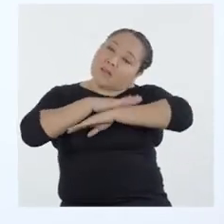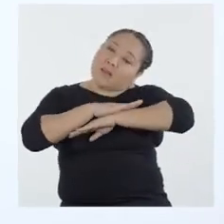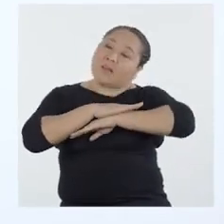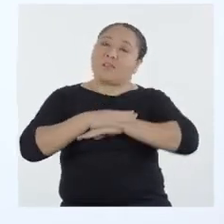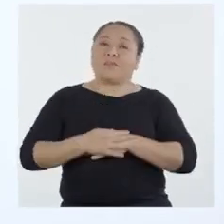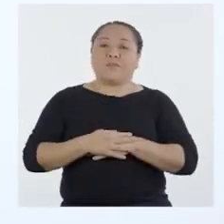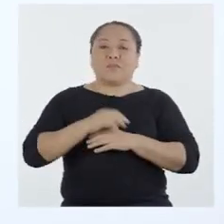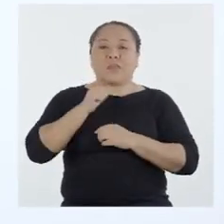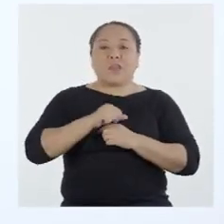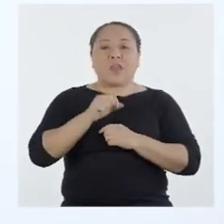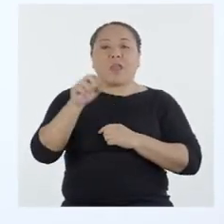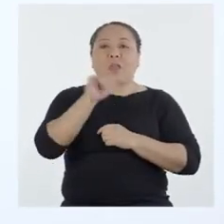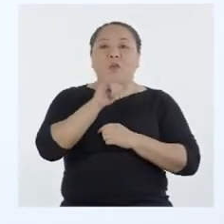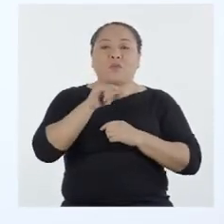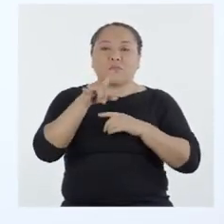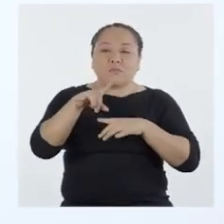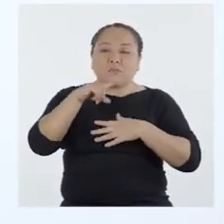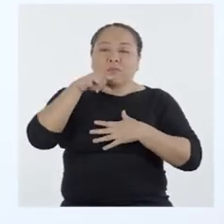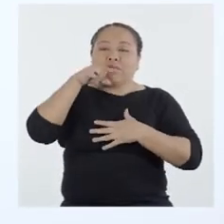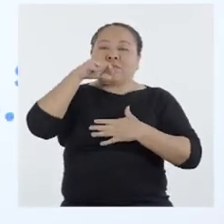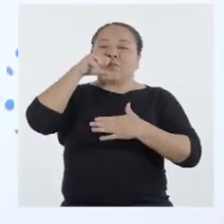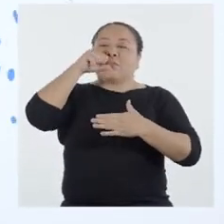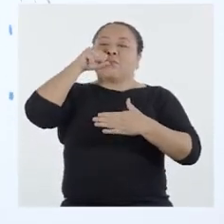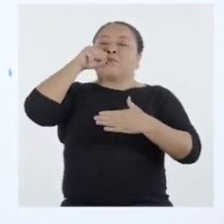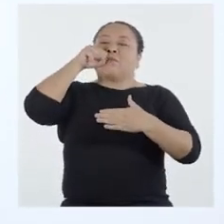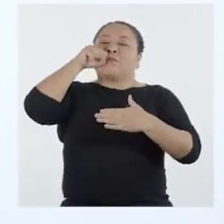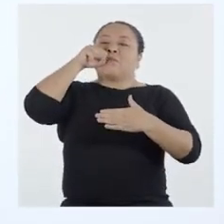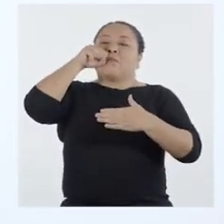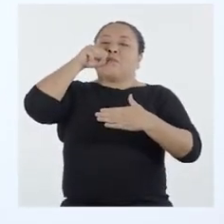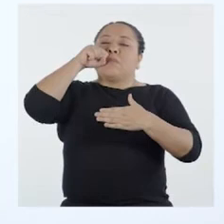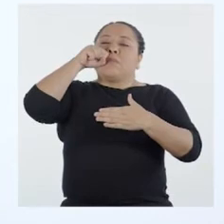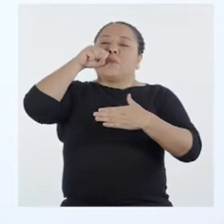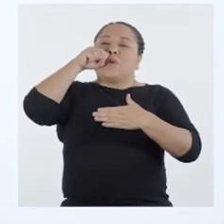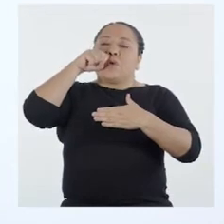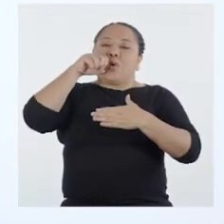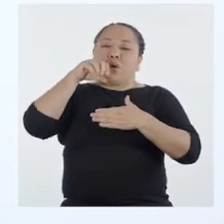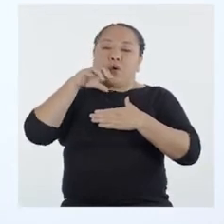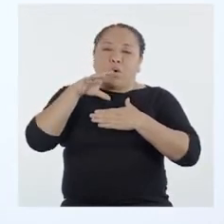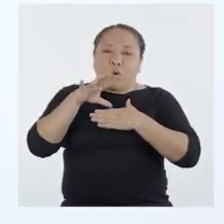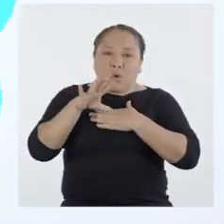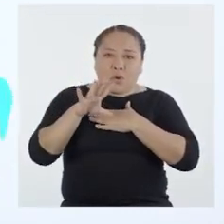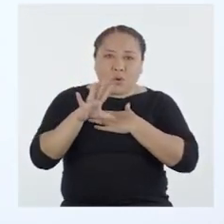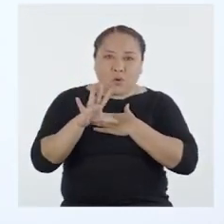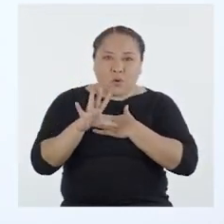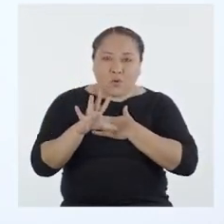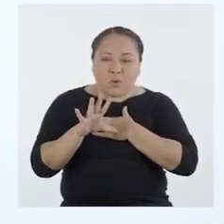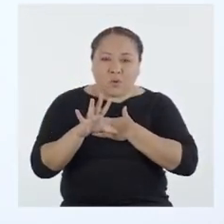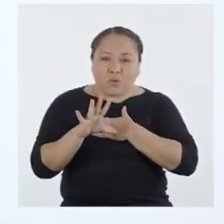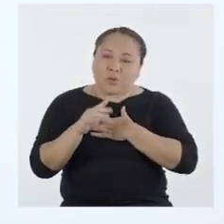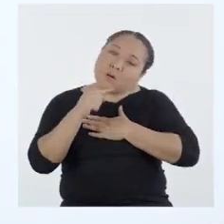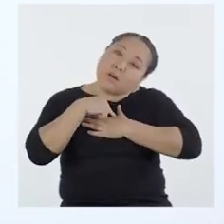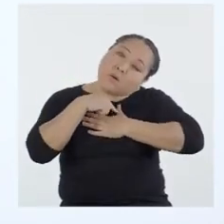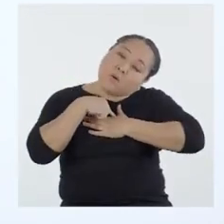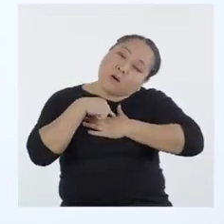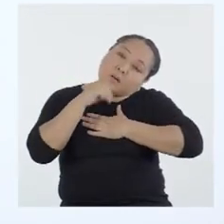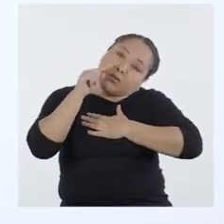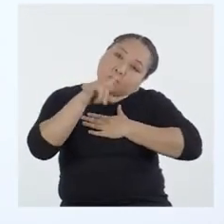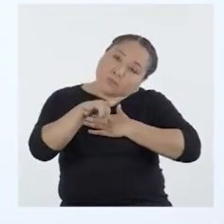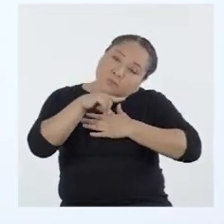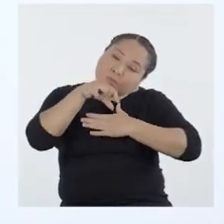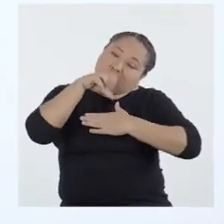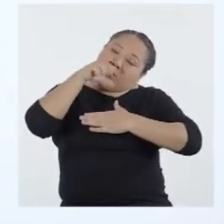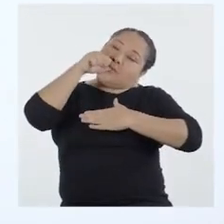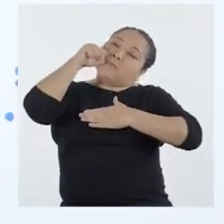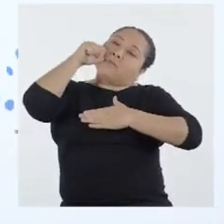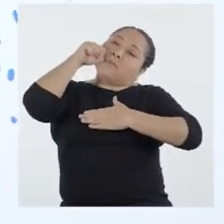Muy bien. Ahora repetimos inhalando y exhalando. En esta posición. Vamos